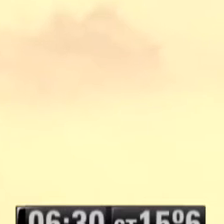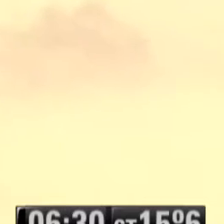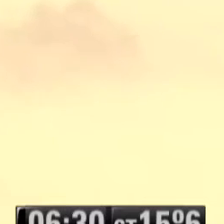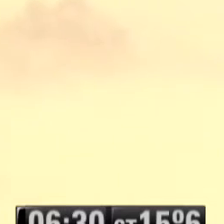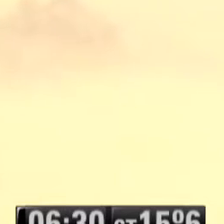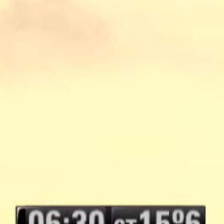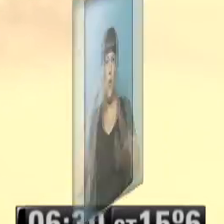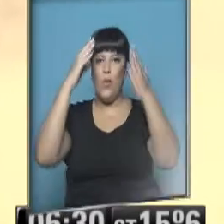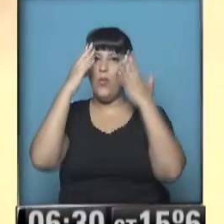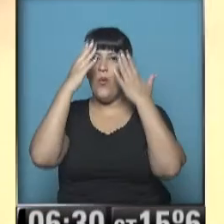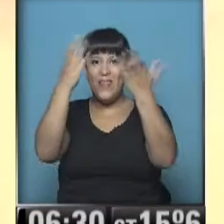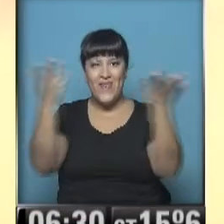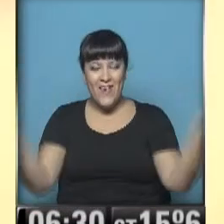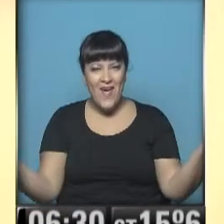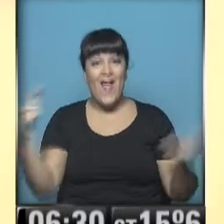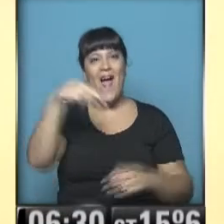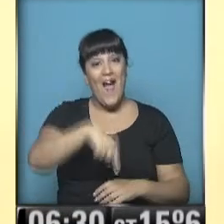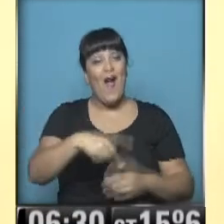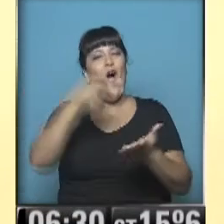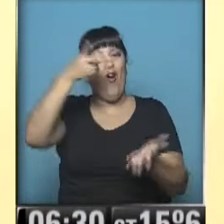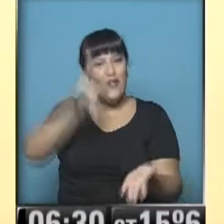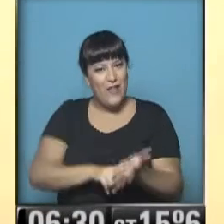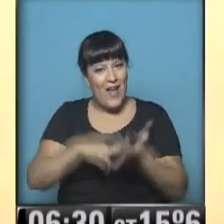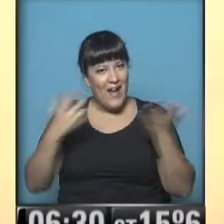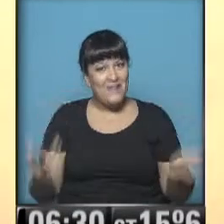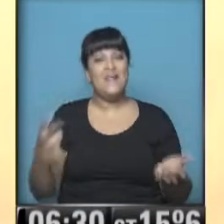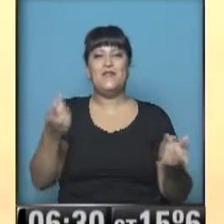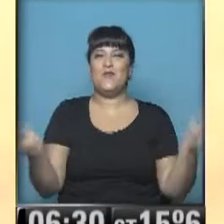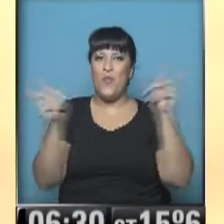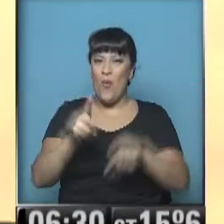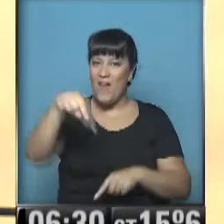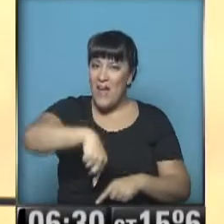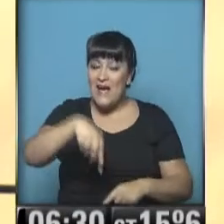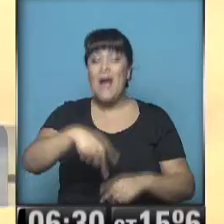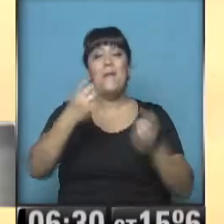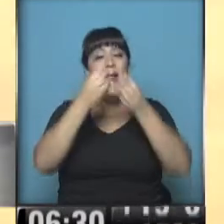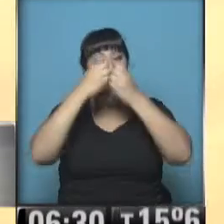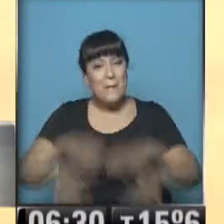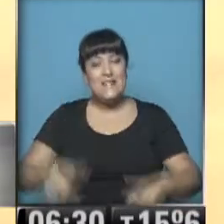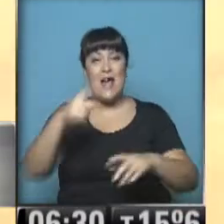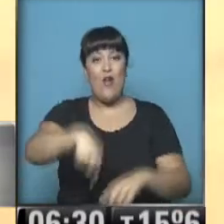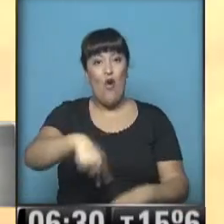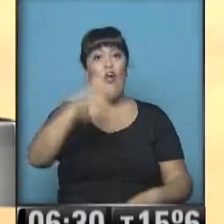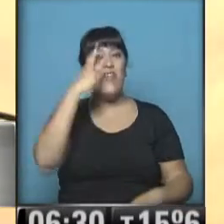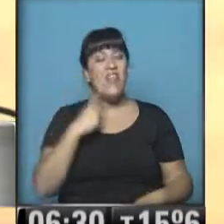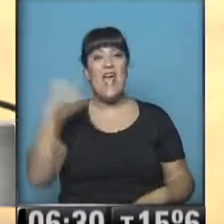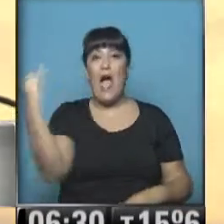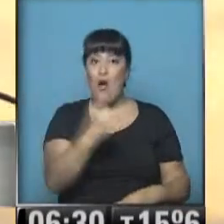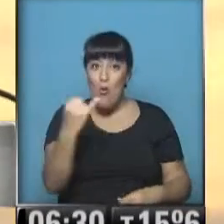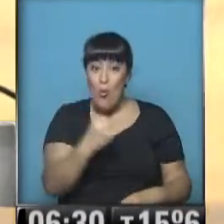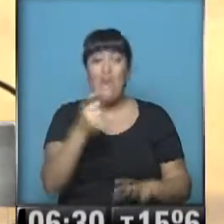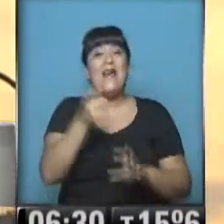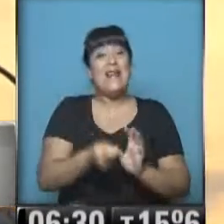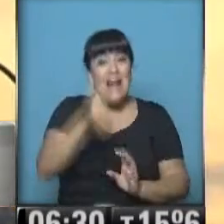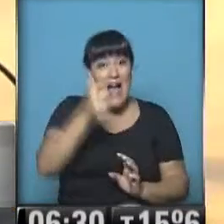Muy buen día, ya vinimos otra vez, ya estamos aquí otra vez para comenzar un jueves con casi